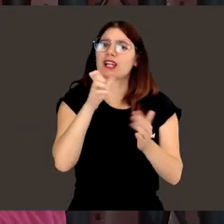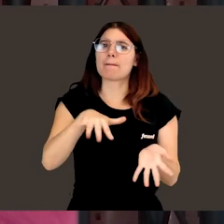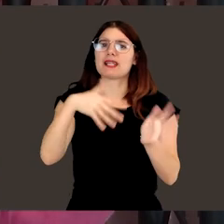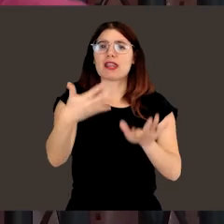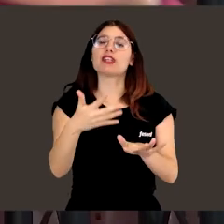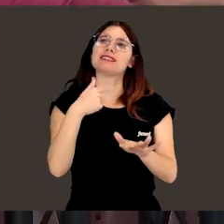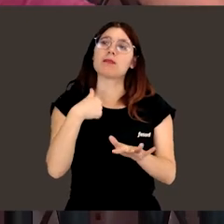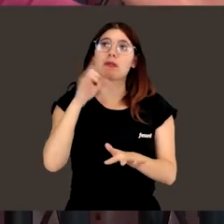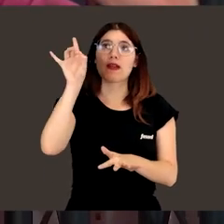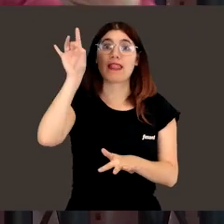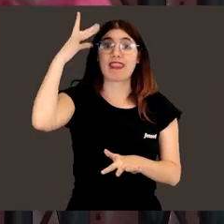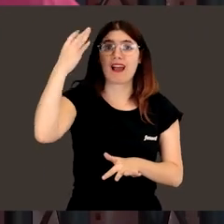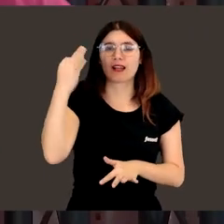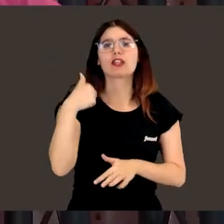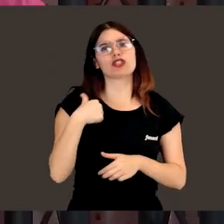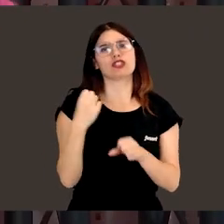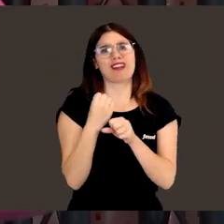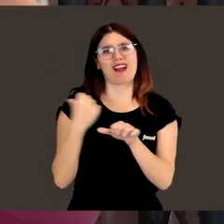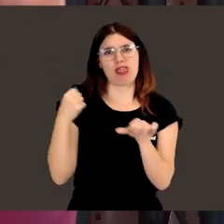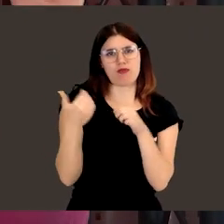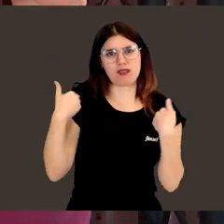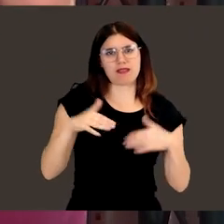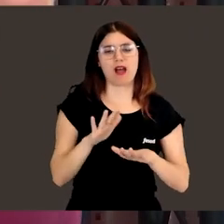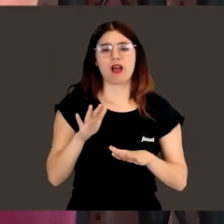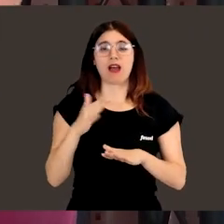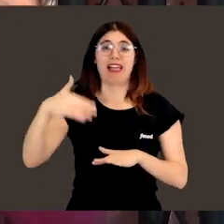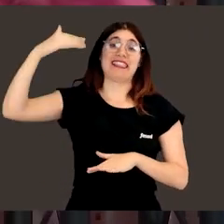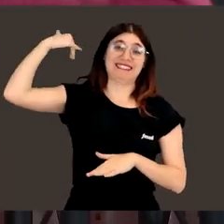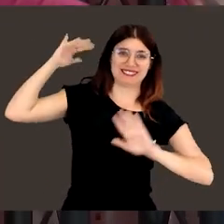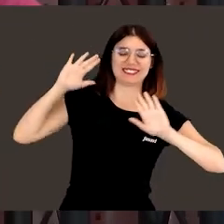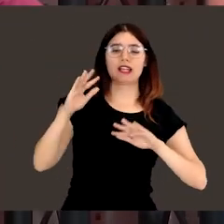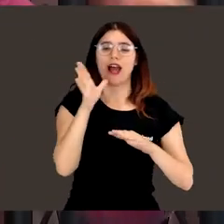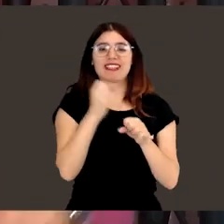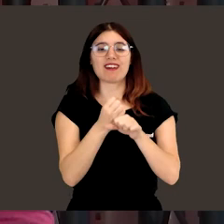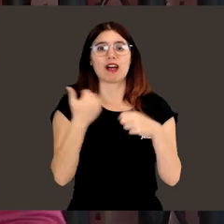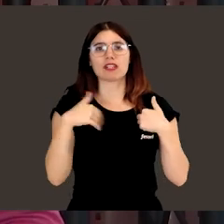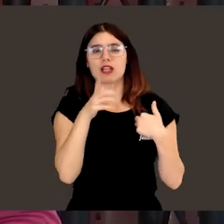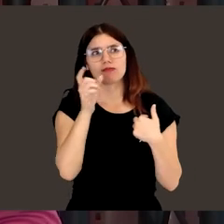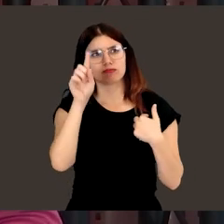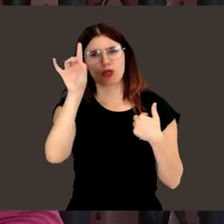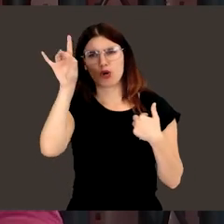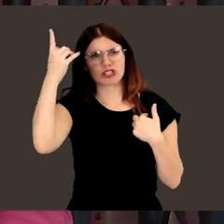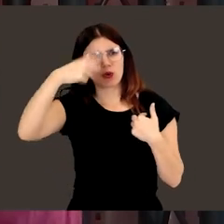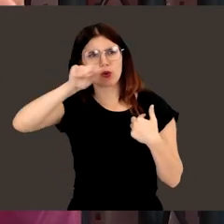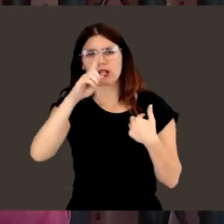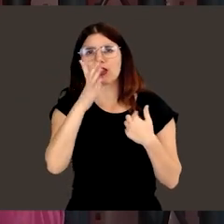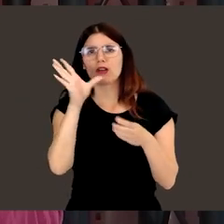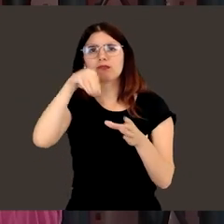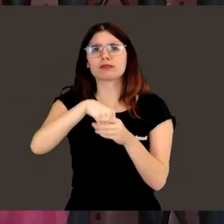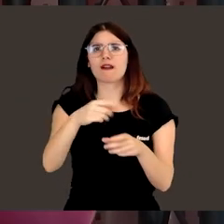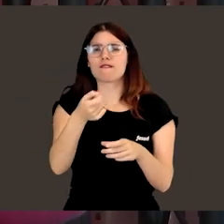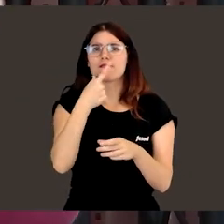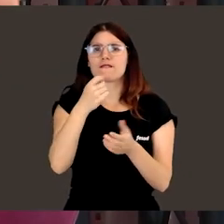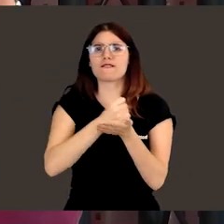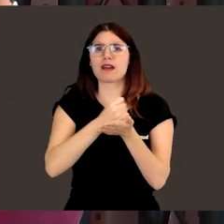que tenían otras aplicaciones y a mí se me ocurrió... Yo había trabajado en aquellos, en mi otra vida, y entonces pensé... Y como no se le ha ocurrido a